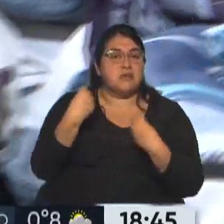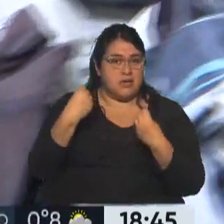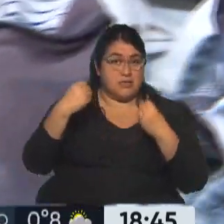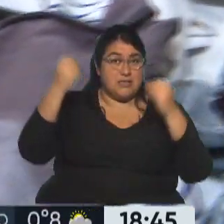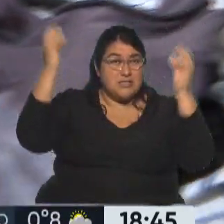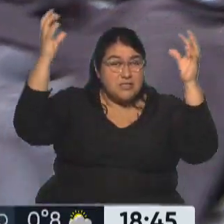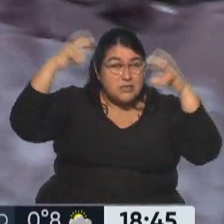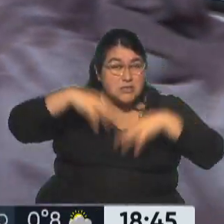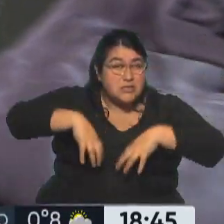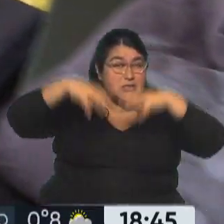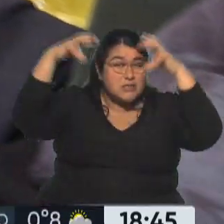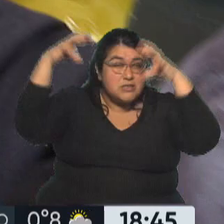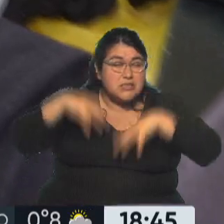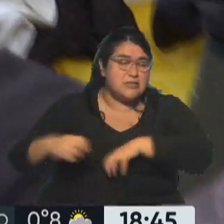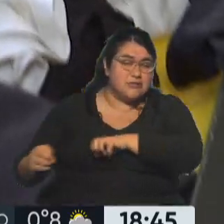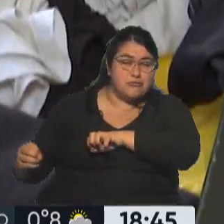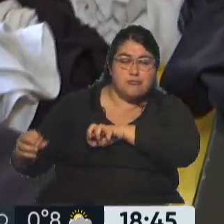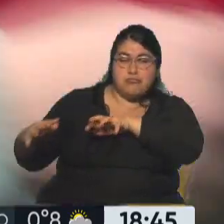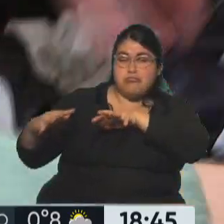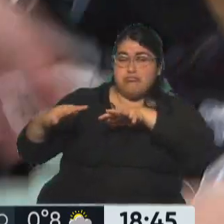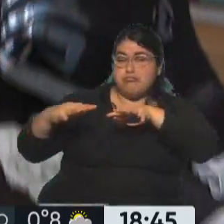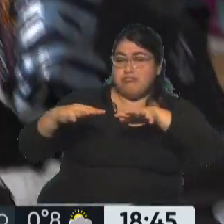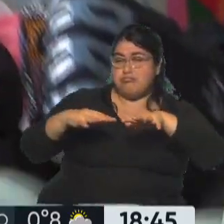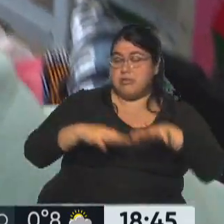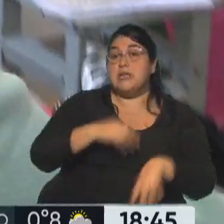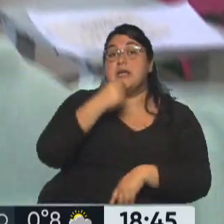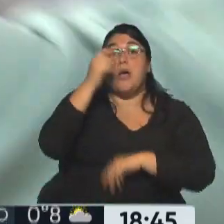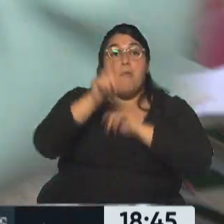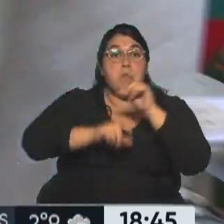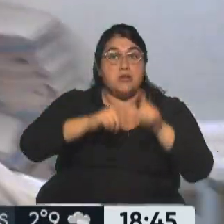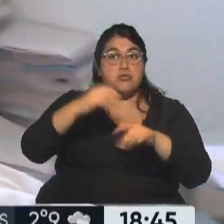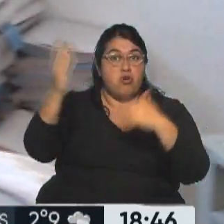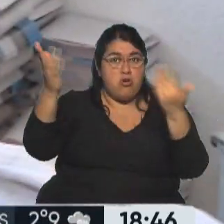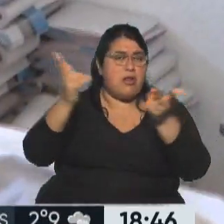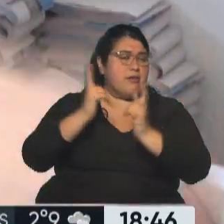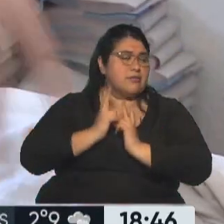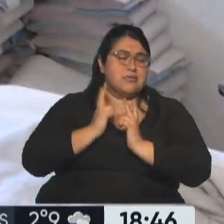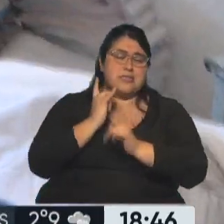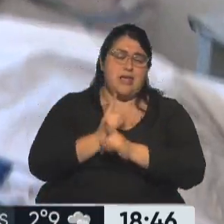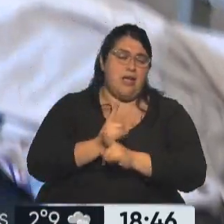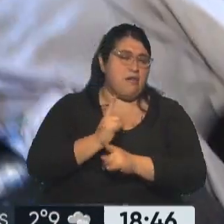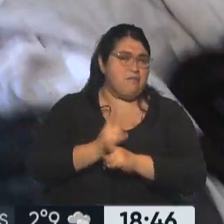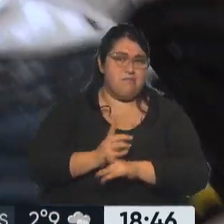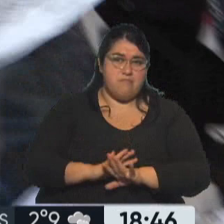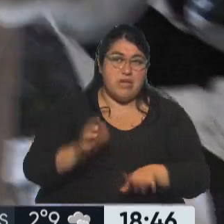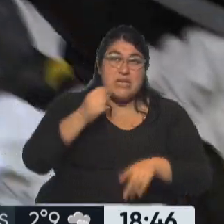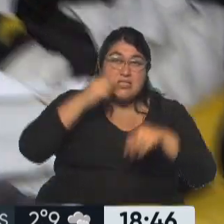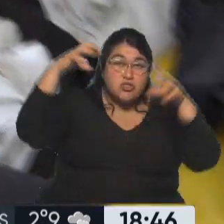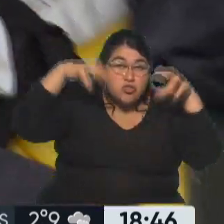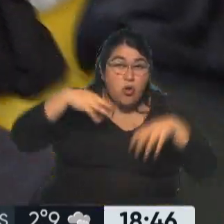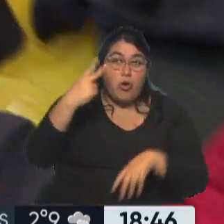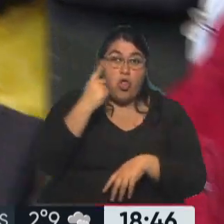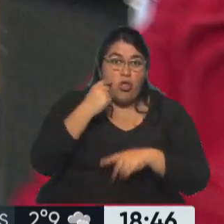de estas magnitudes, pero lo cierto es que lo que nos transmiten los vecinos, las vecinas, es que es algo que sucede cada vez que llueve dos días